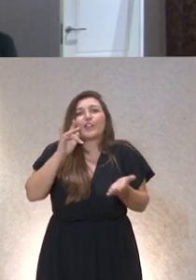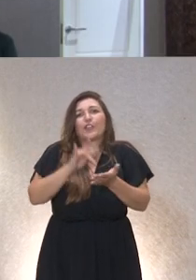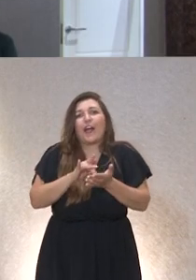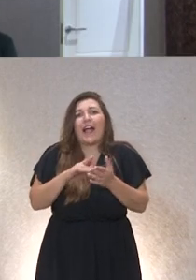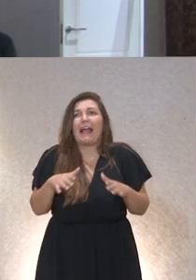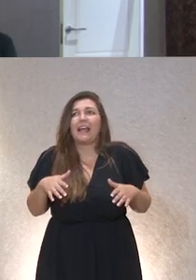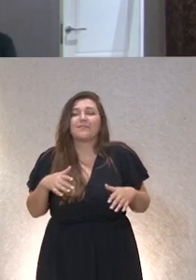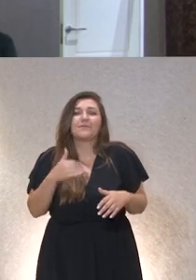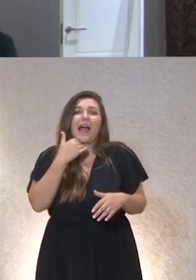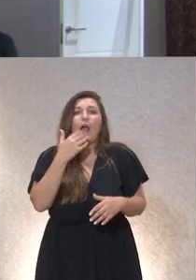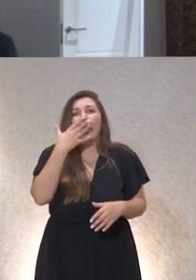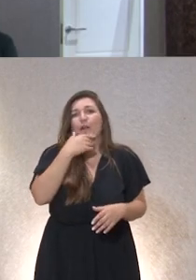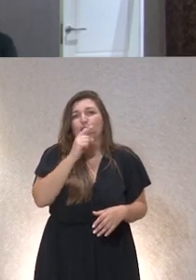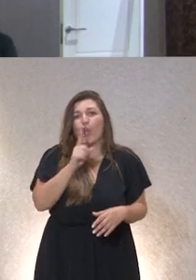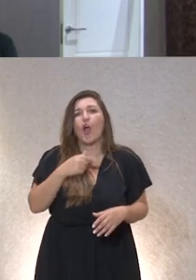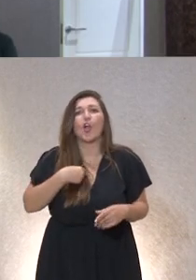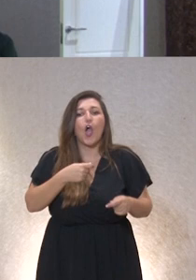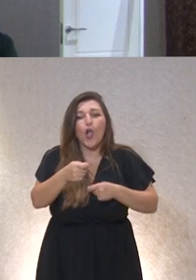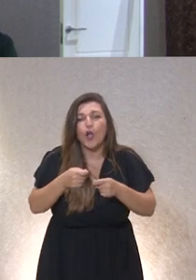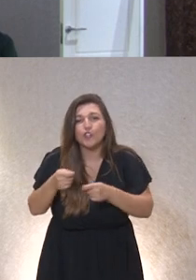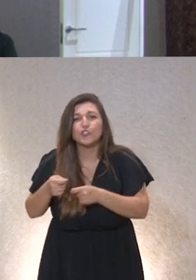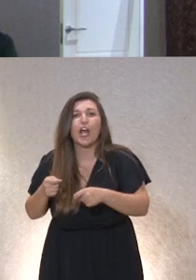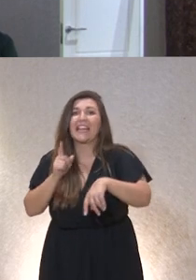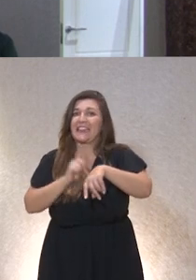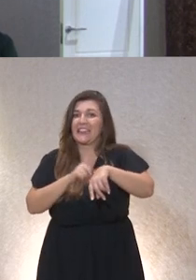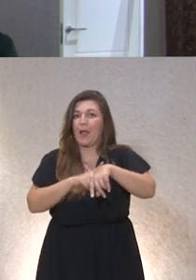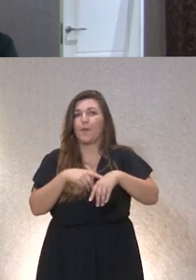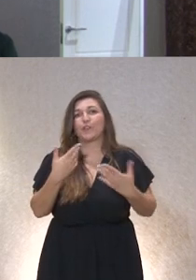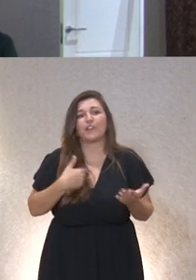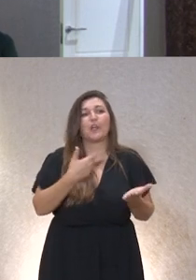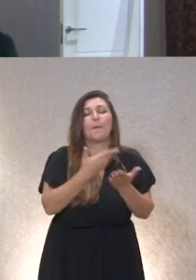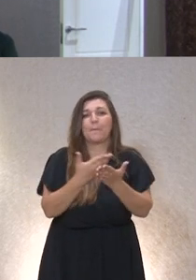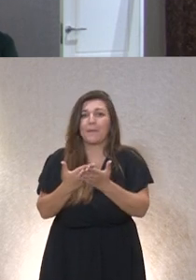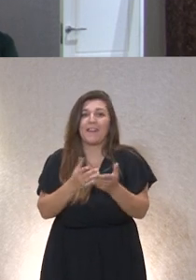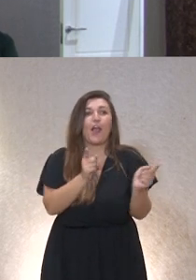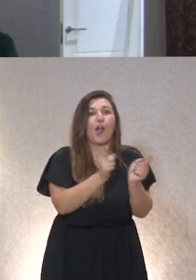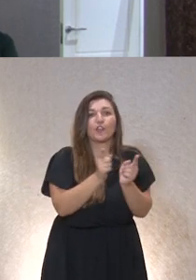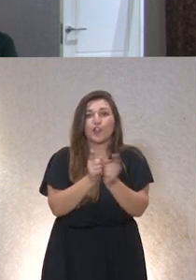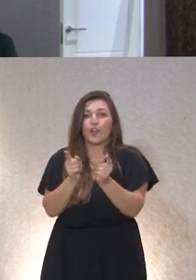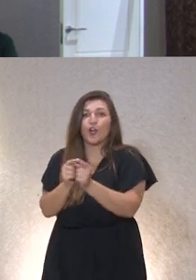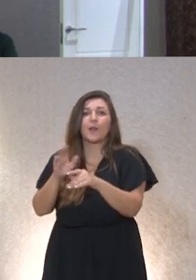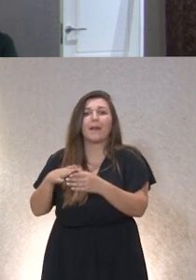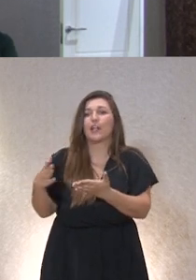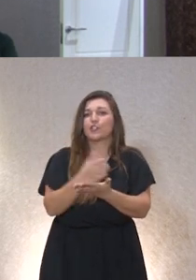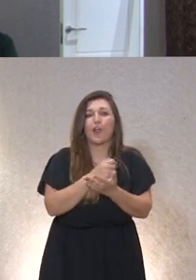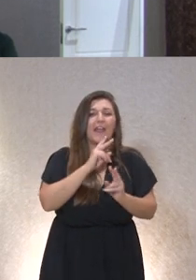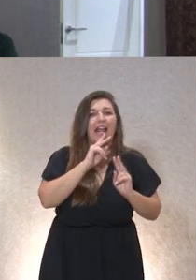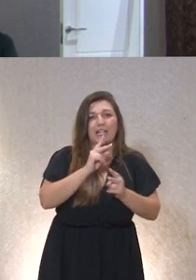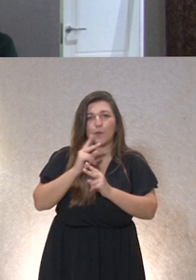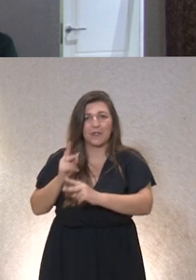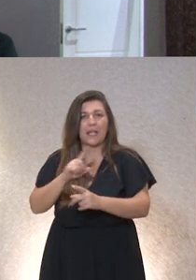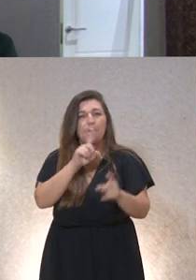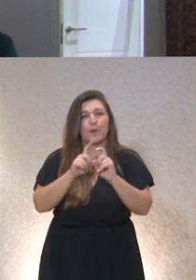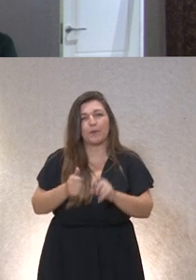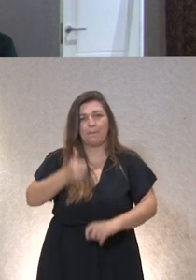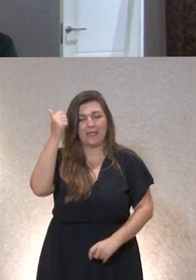de controlar de una manera estricta el tiempo por eso les pido brevedad para que nos dé tiempo a contestar a más preguntas